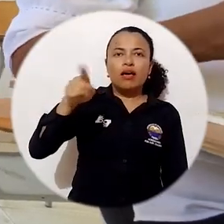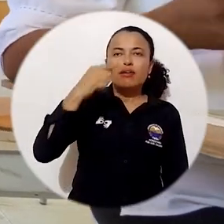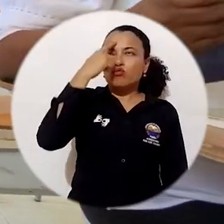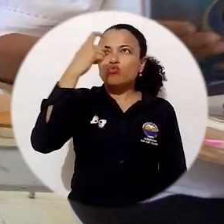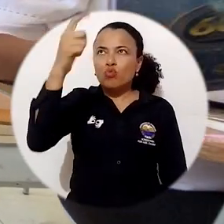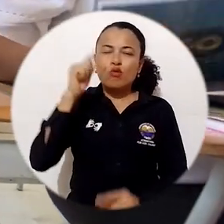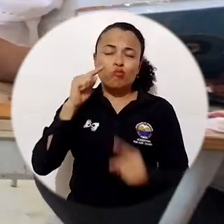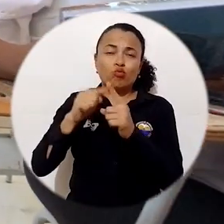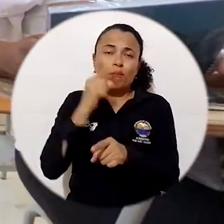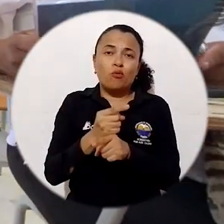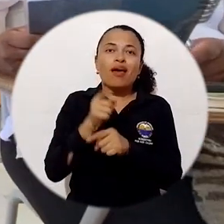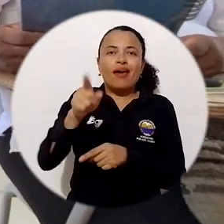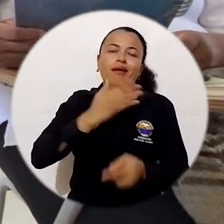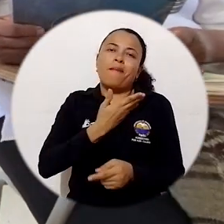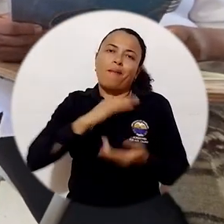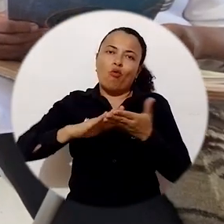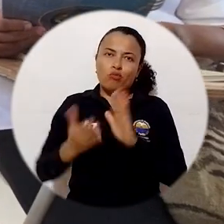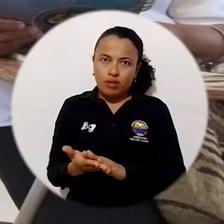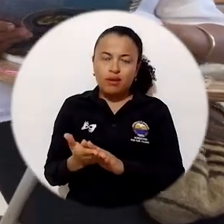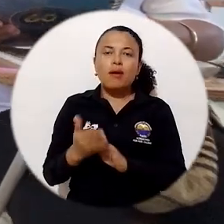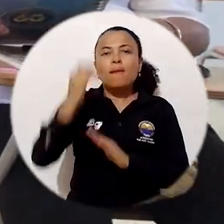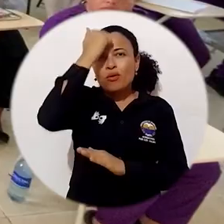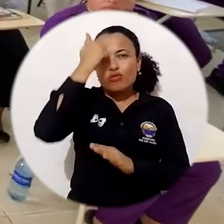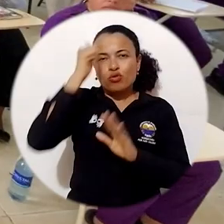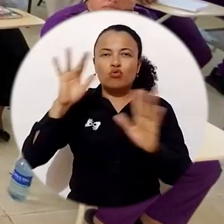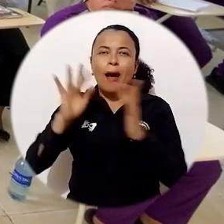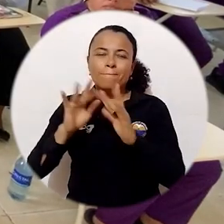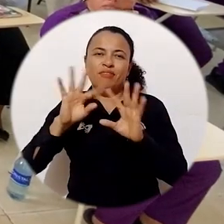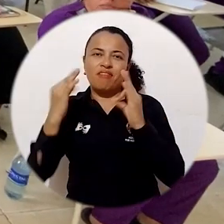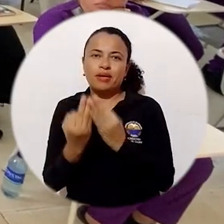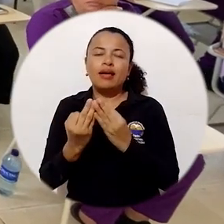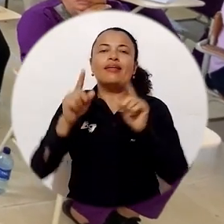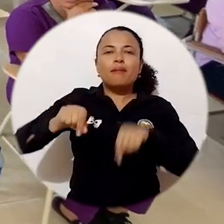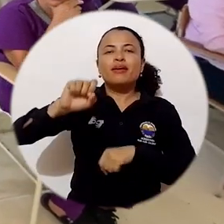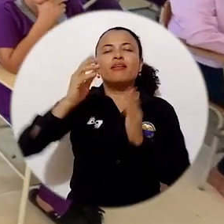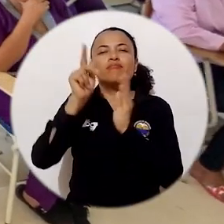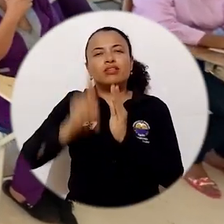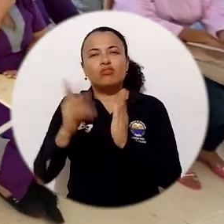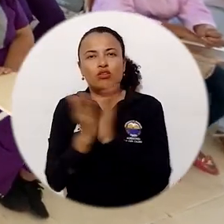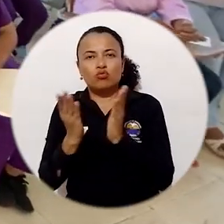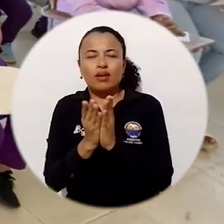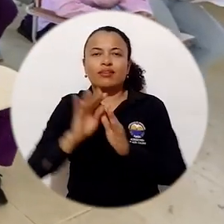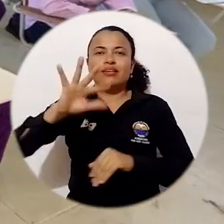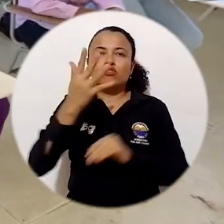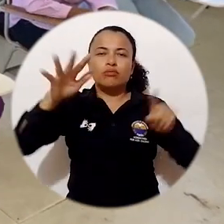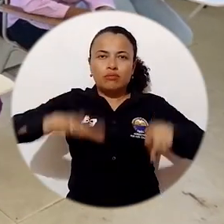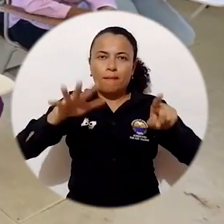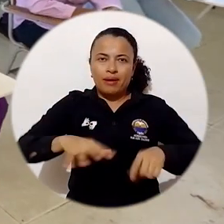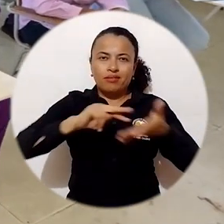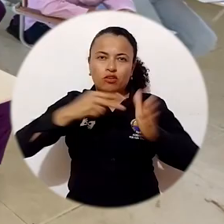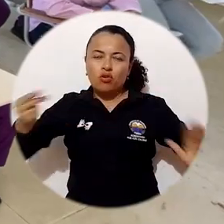comunitaria, docente de la modalidad familiar y estudiante de quinto semestre de tecnología en atención integral a la primera infancia